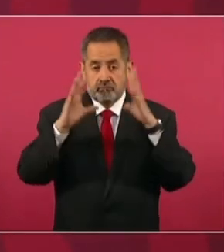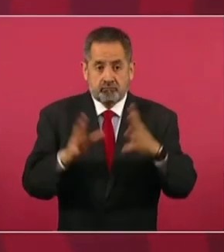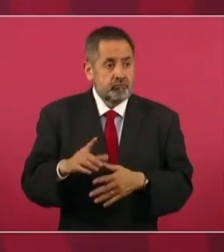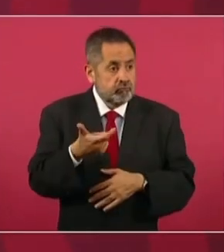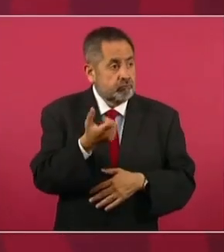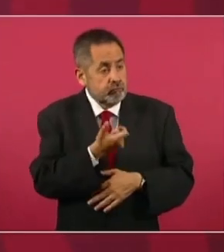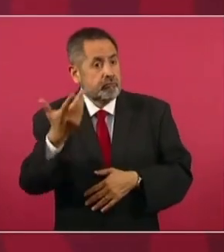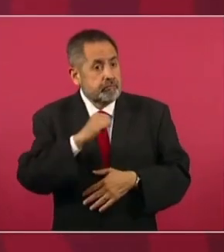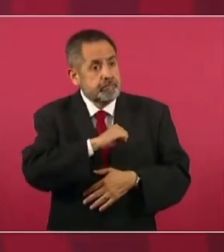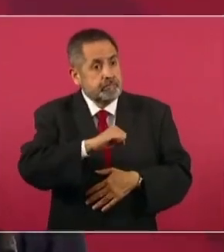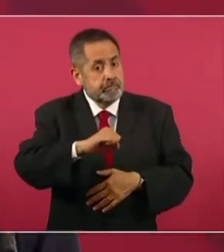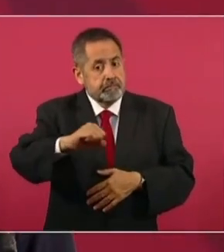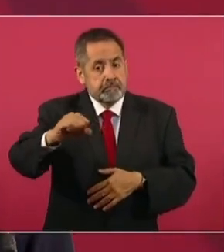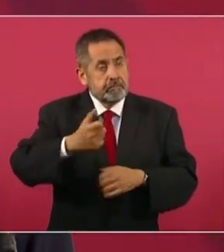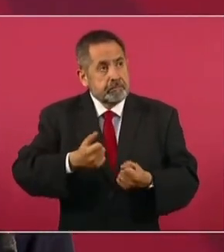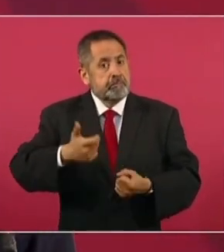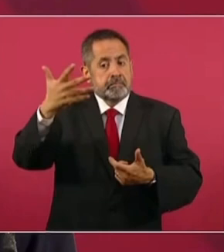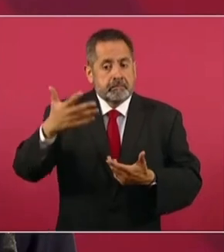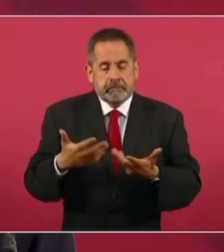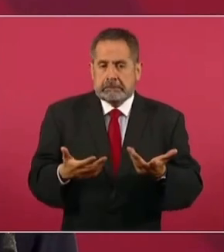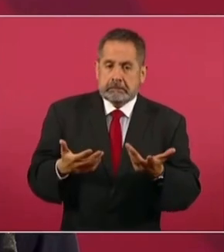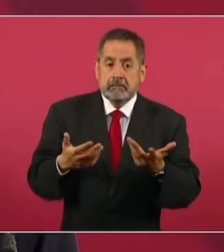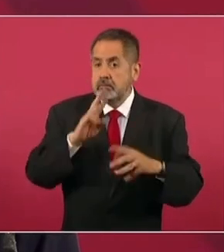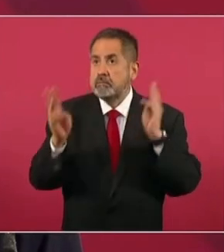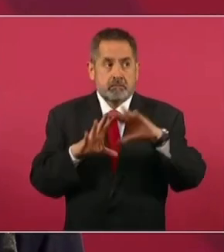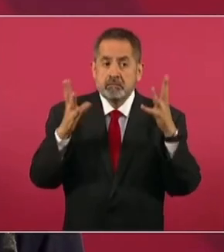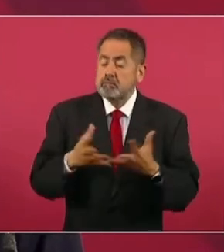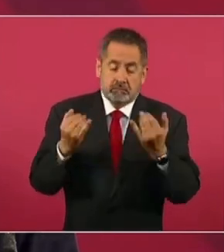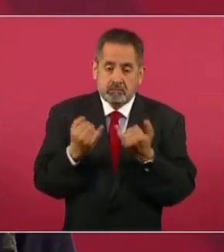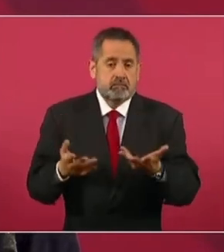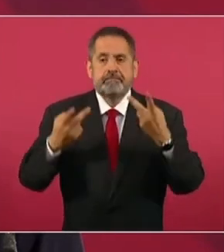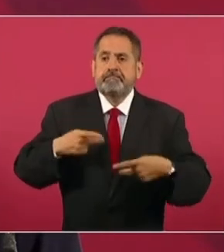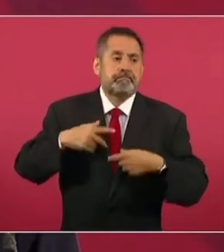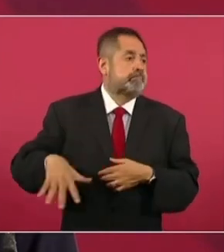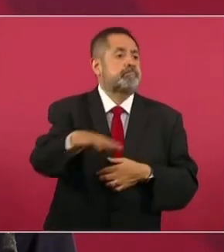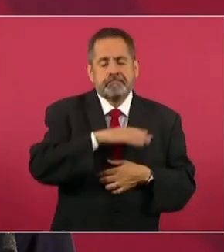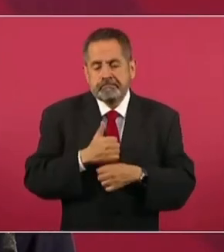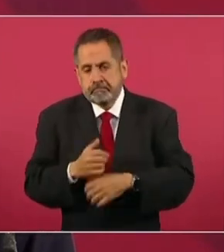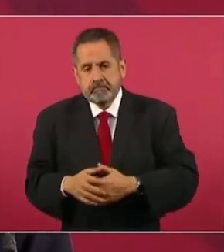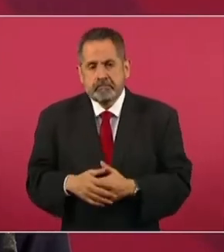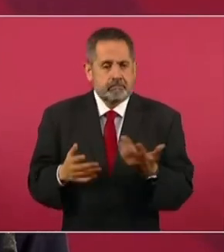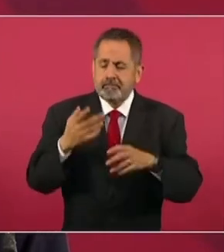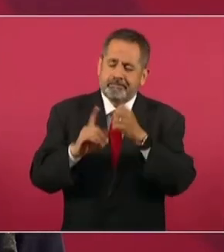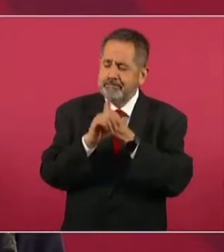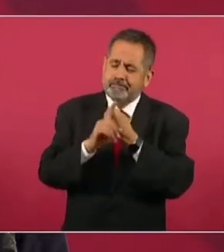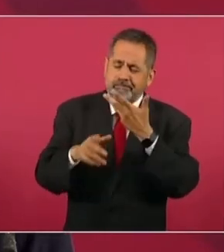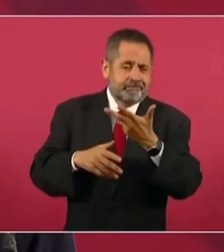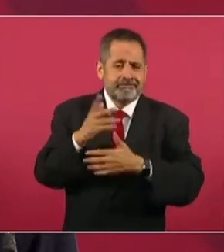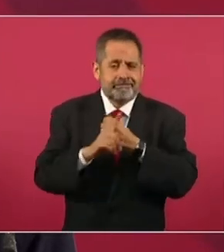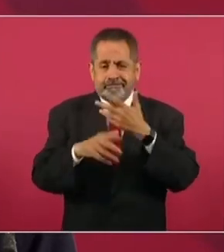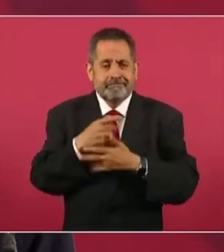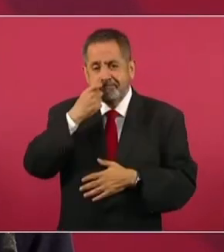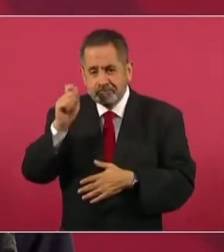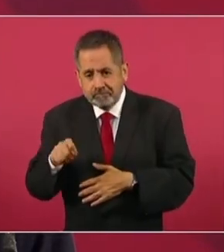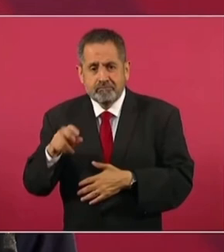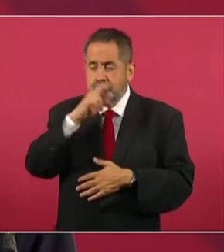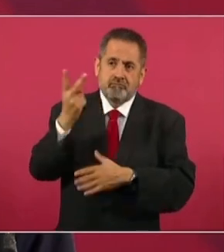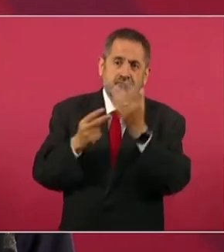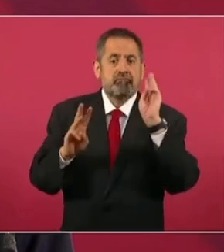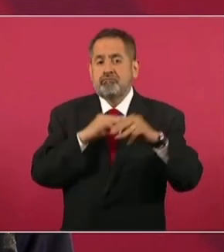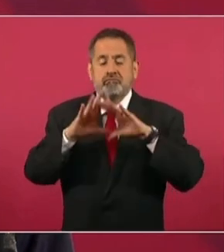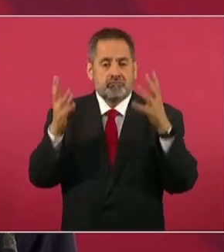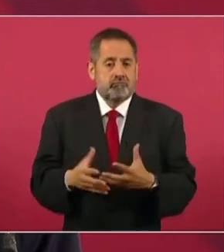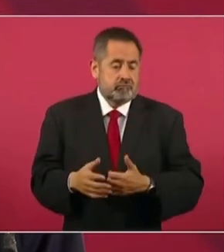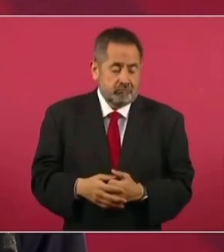dañando a toda la economía del mundo y a la gente. Porque afecta en Ucrania y afecta en Rusia,